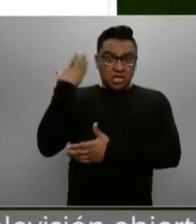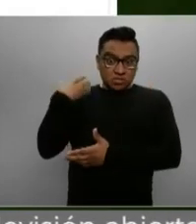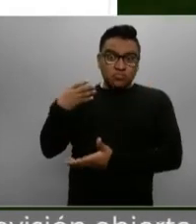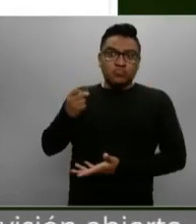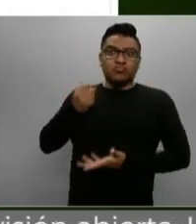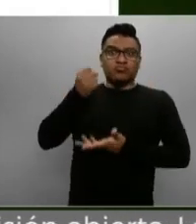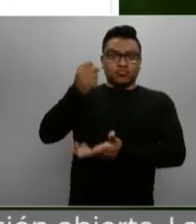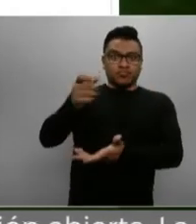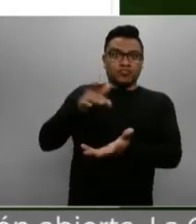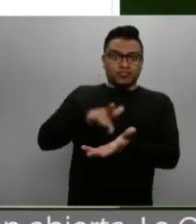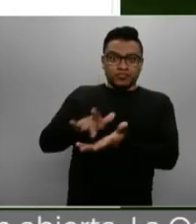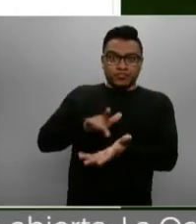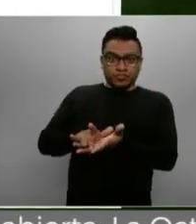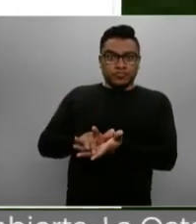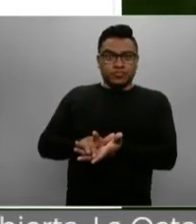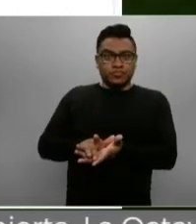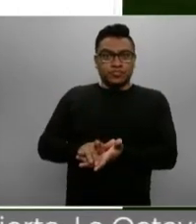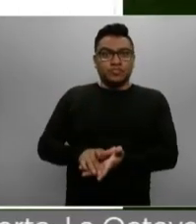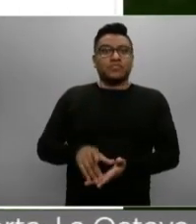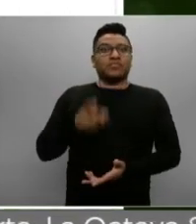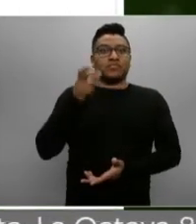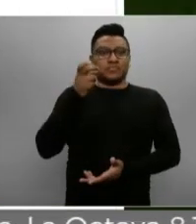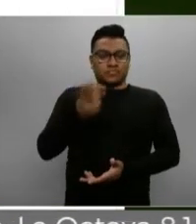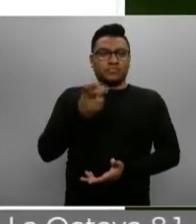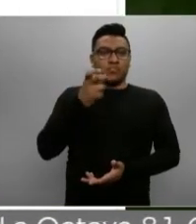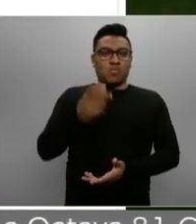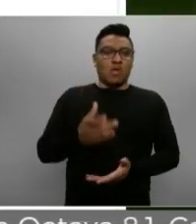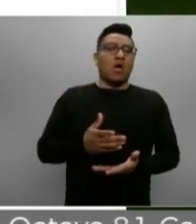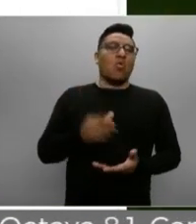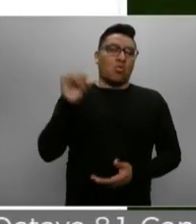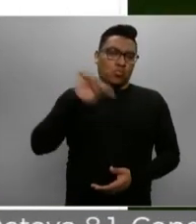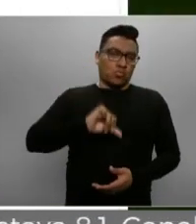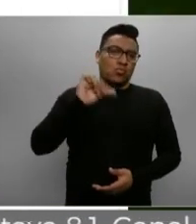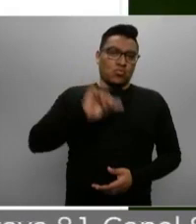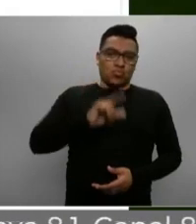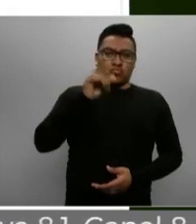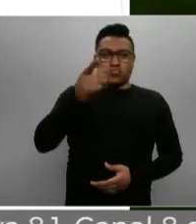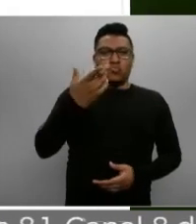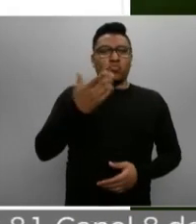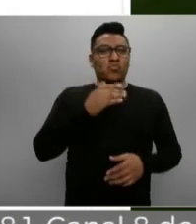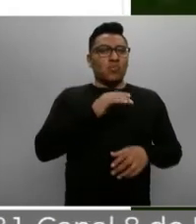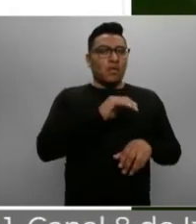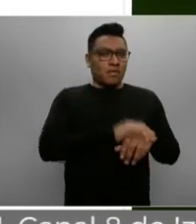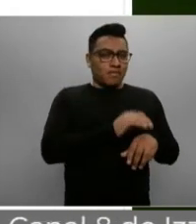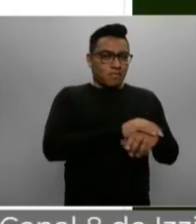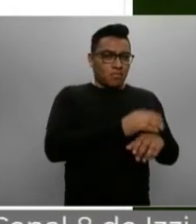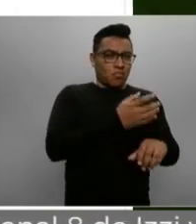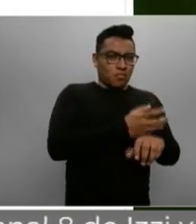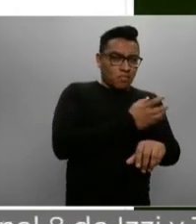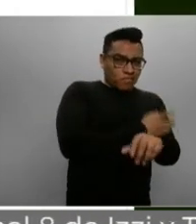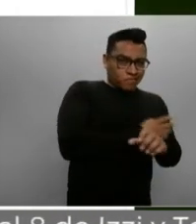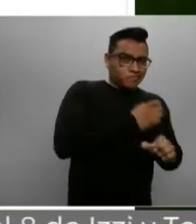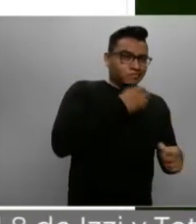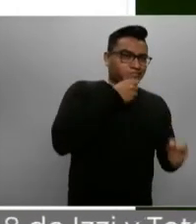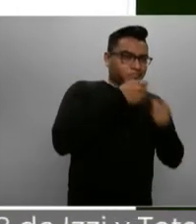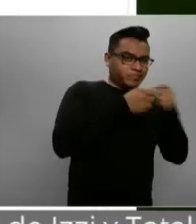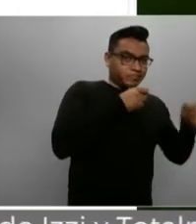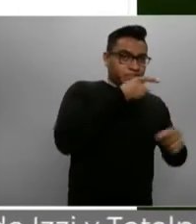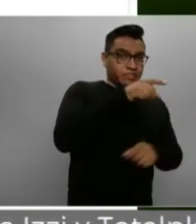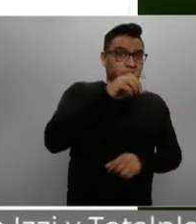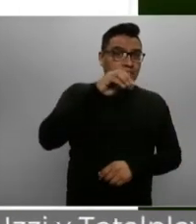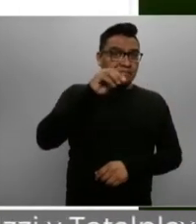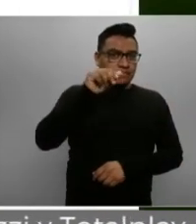dato adicional que hoy lo da a conocer un colega periodista, Raúl Olmos, dice que la empresa